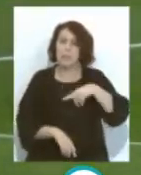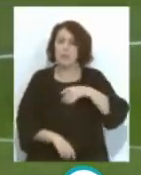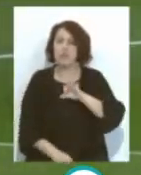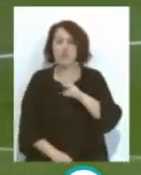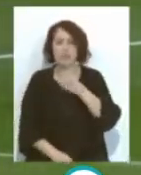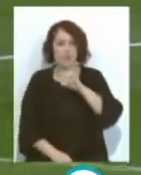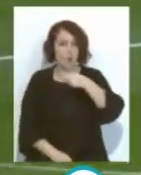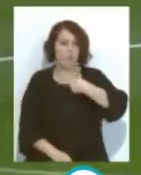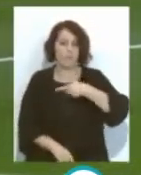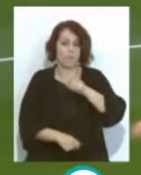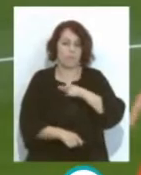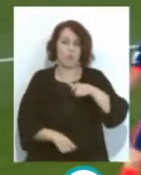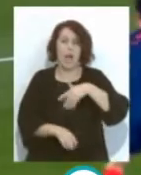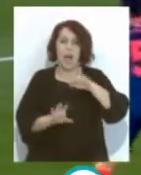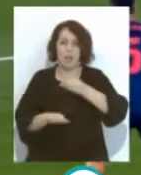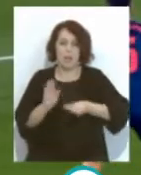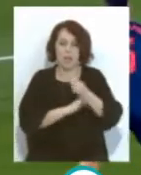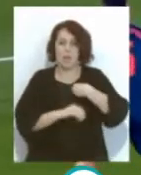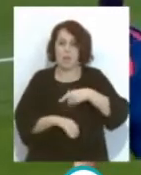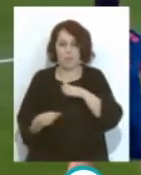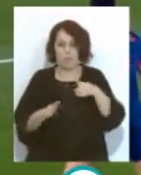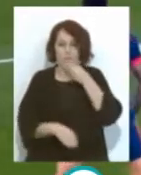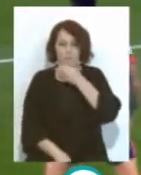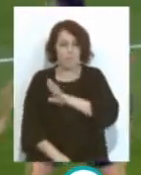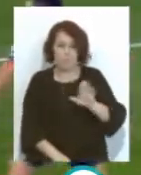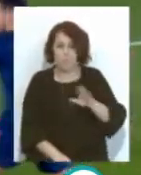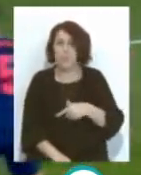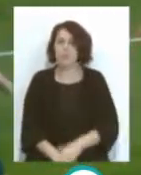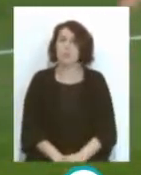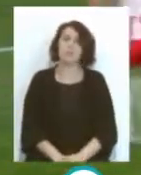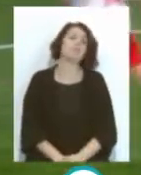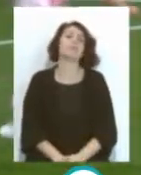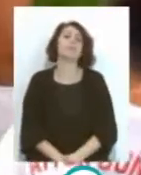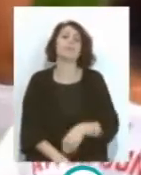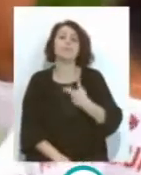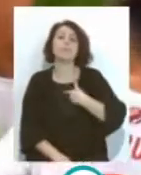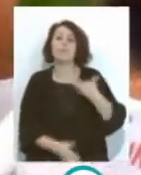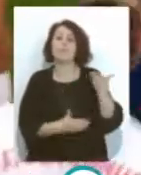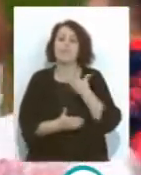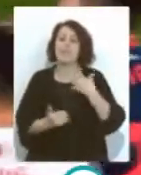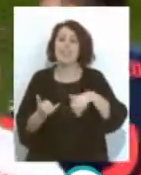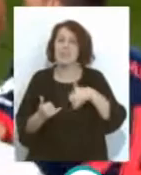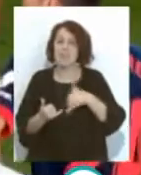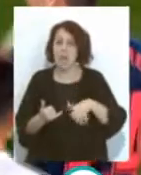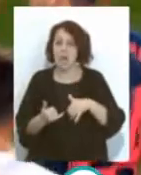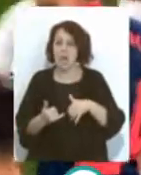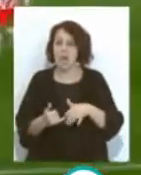Suso El gaditano Que está haciendo Una temporada Espectacular Ahí vemos También Llegaba Al Sevilla